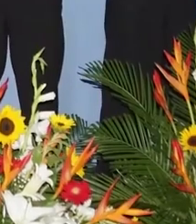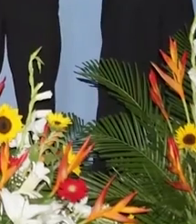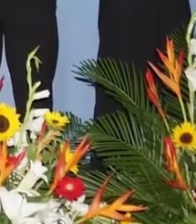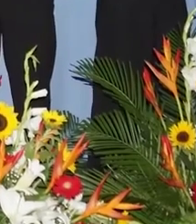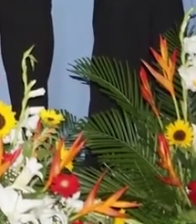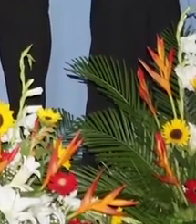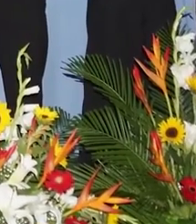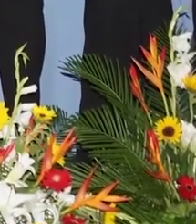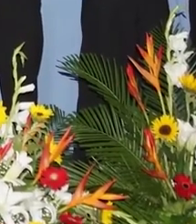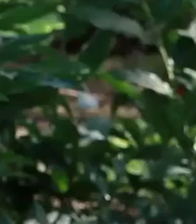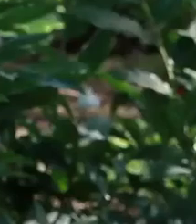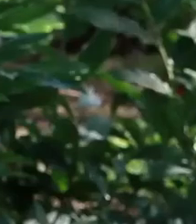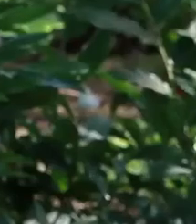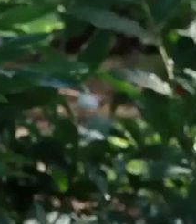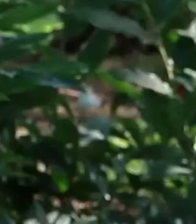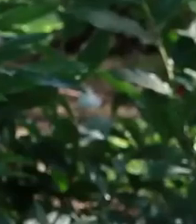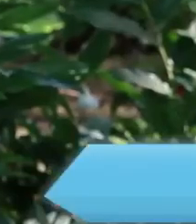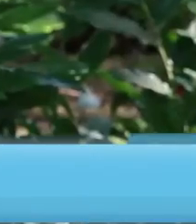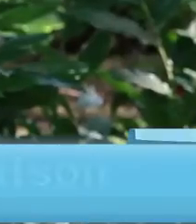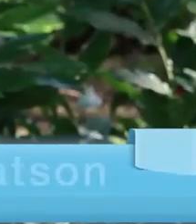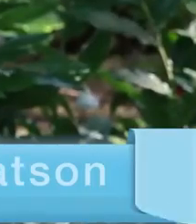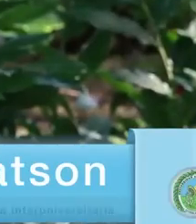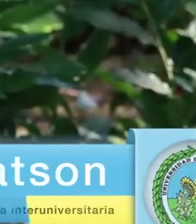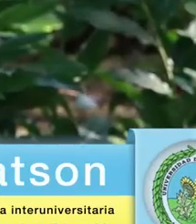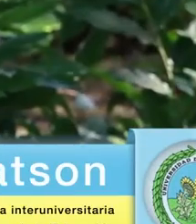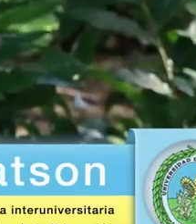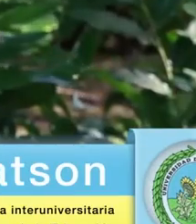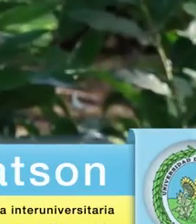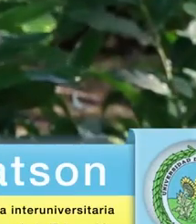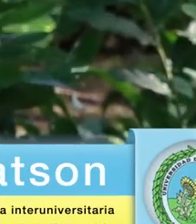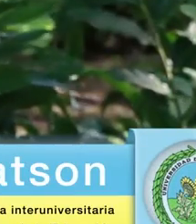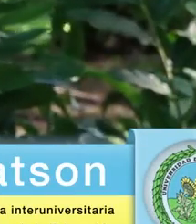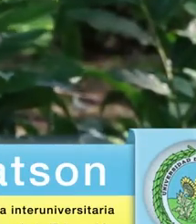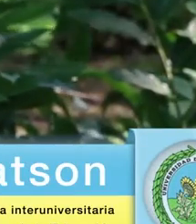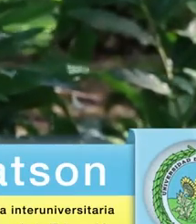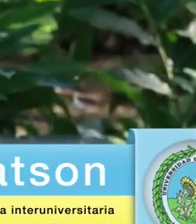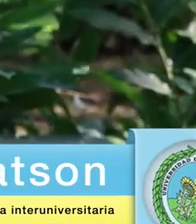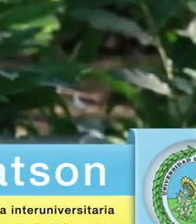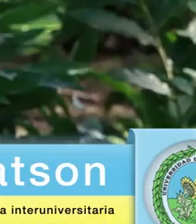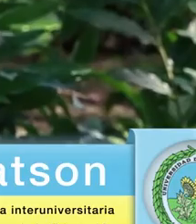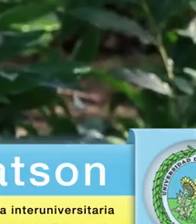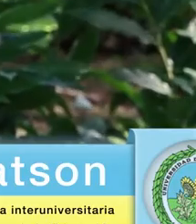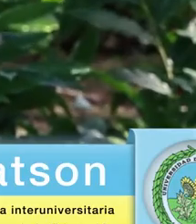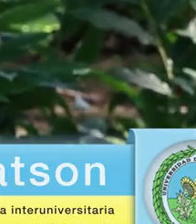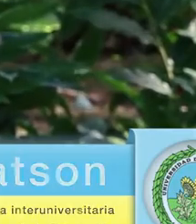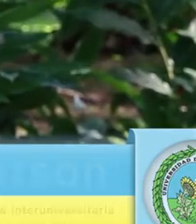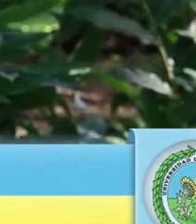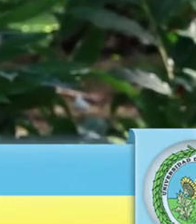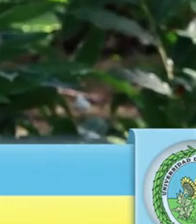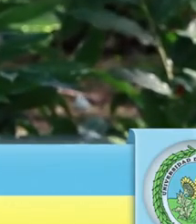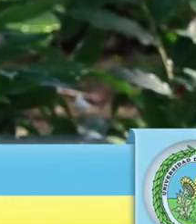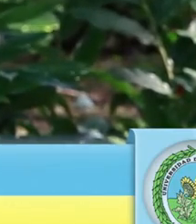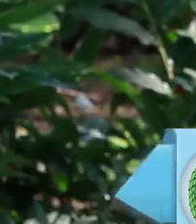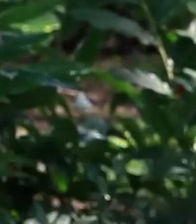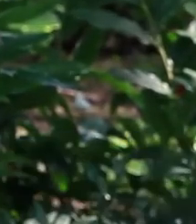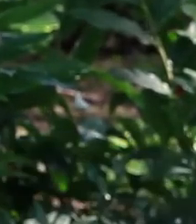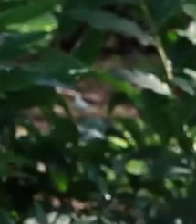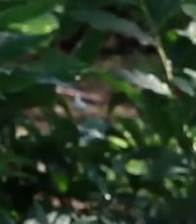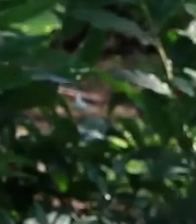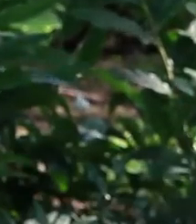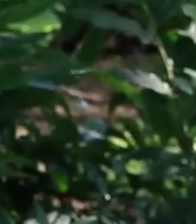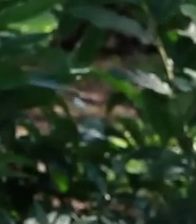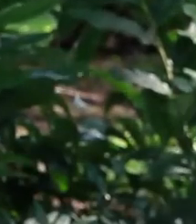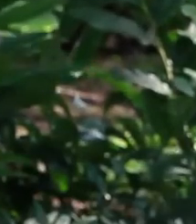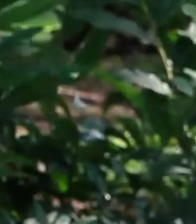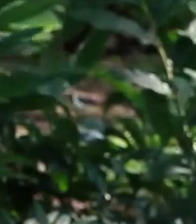Atlántico. La carrera es una respuesta interuniversitaria al acceso a la educación superior pública para las comunidades